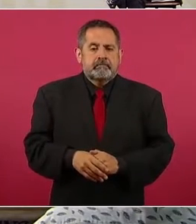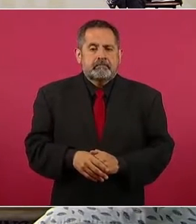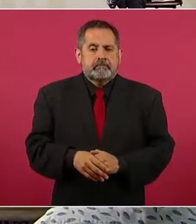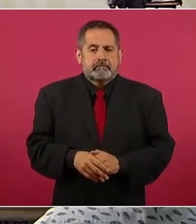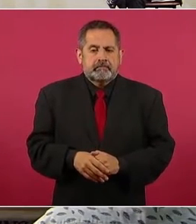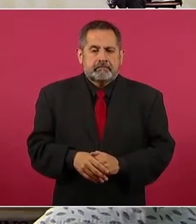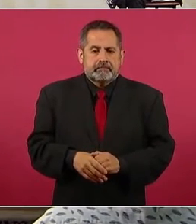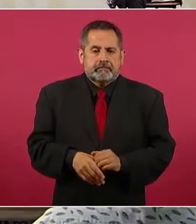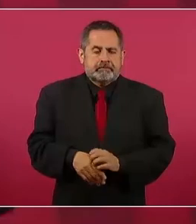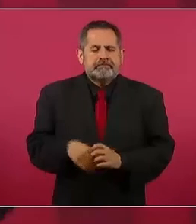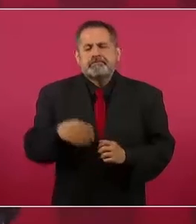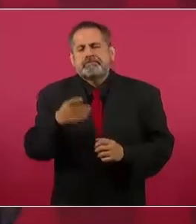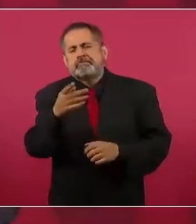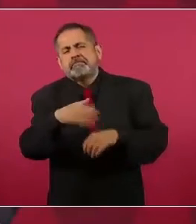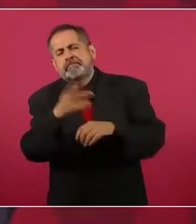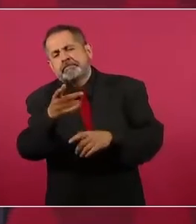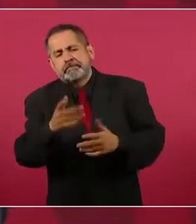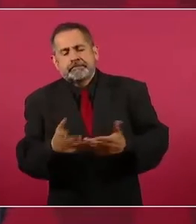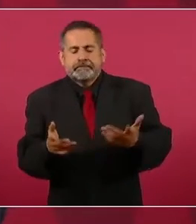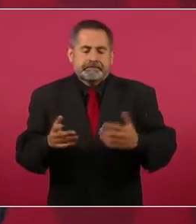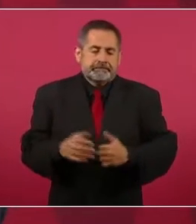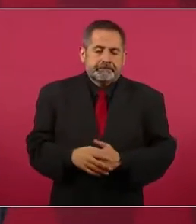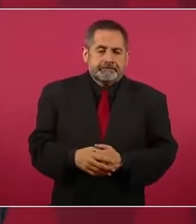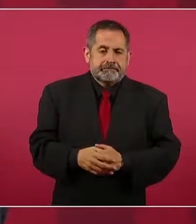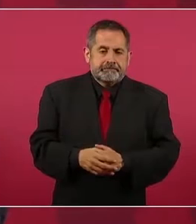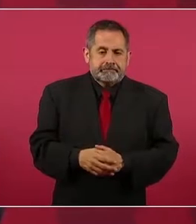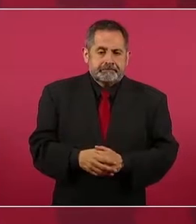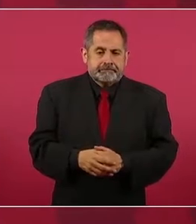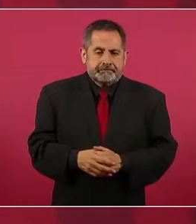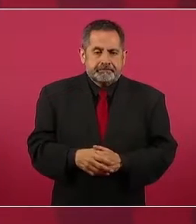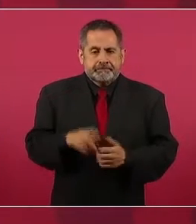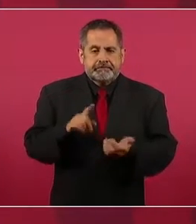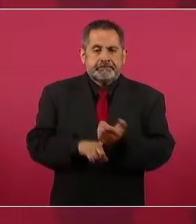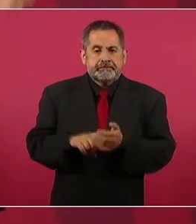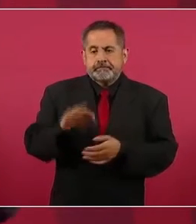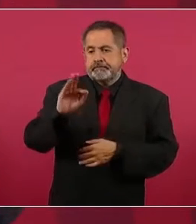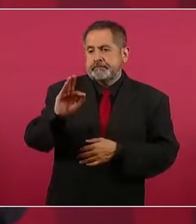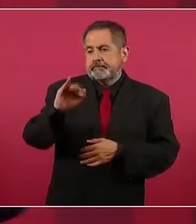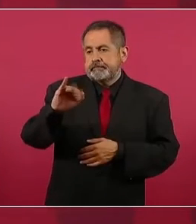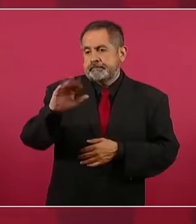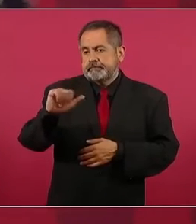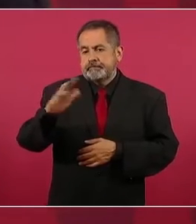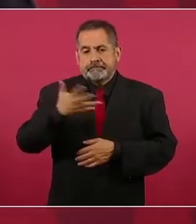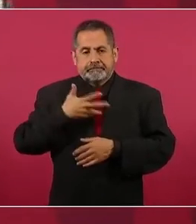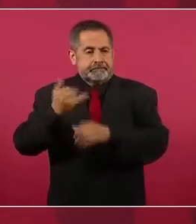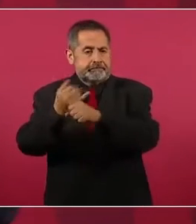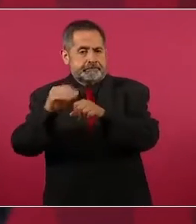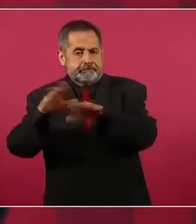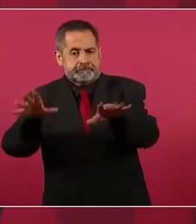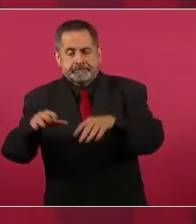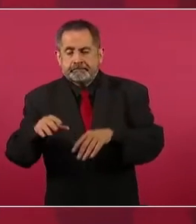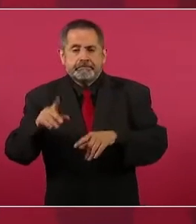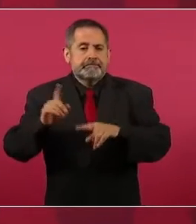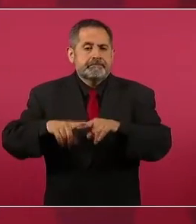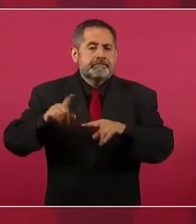Pues la Fiscalía tenía información, alguien